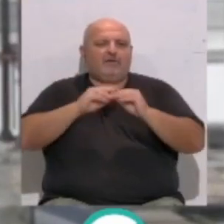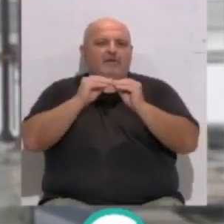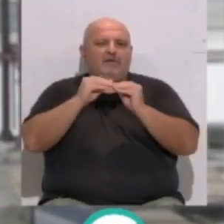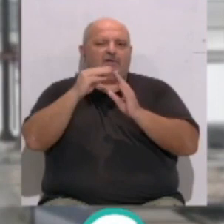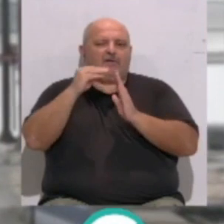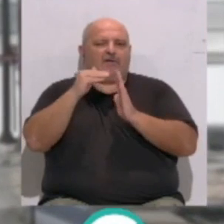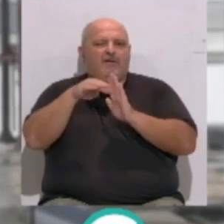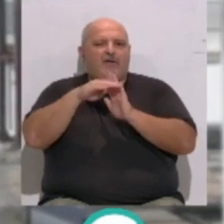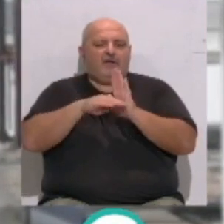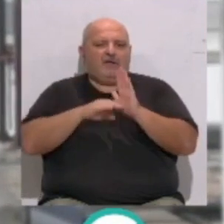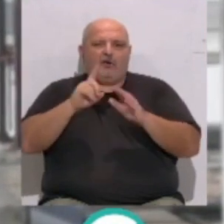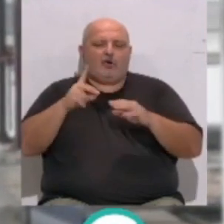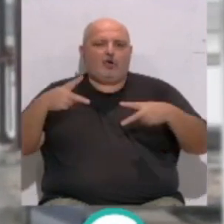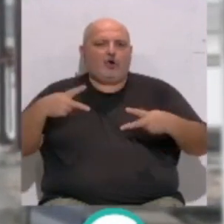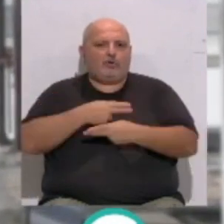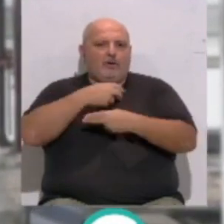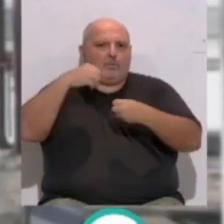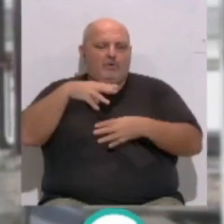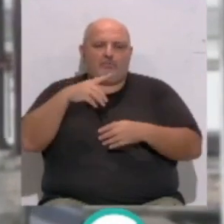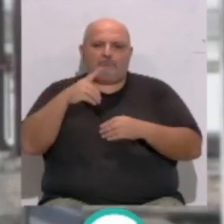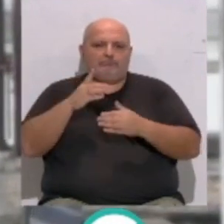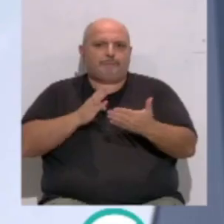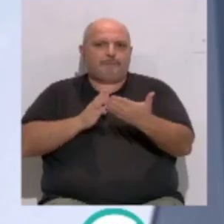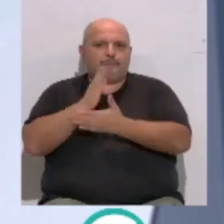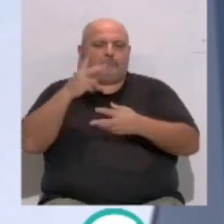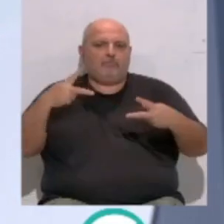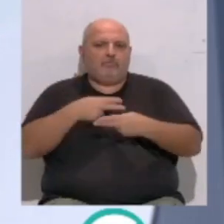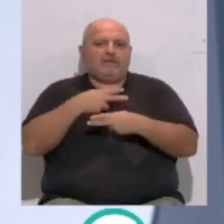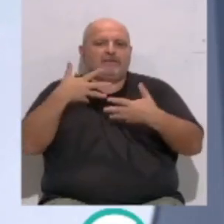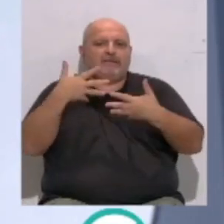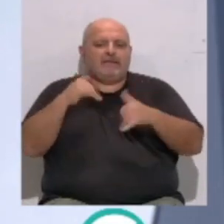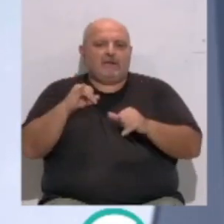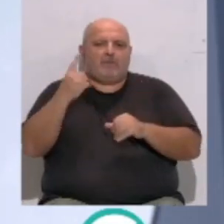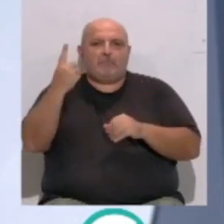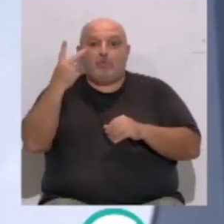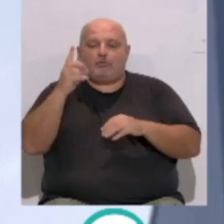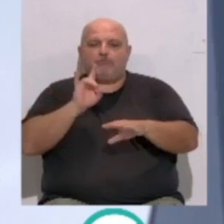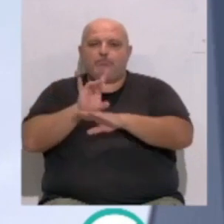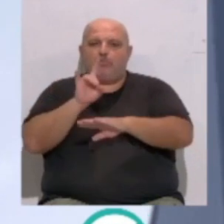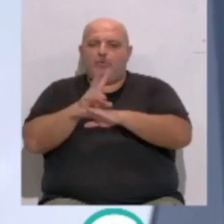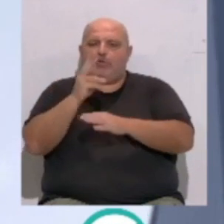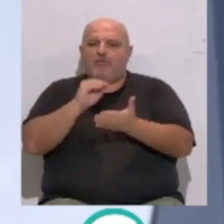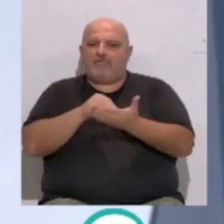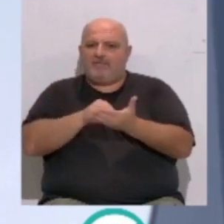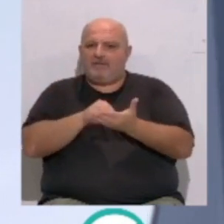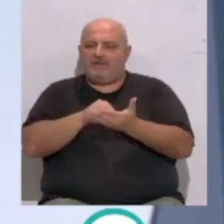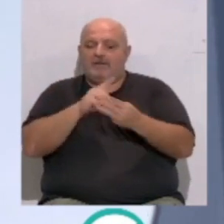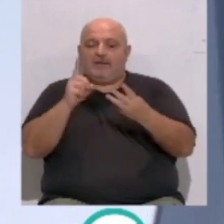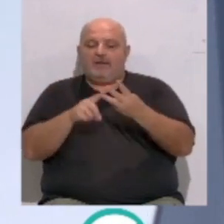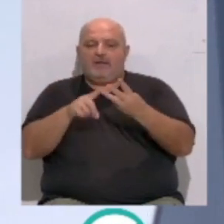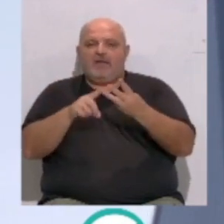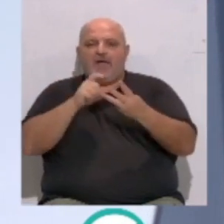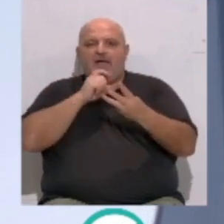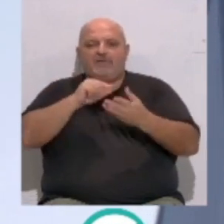corte de suministro. No se precederá a la interrupción de la luz sin haber cursado dos notificaciones previas y una tercera con